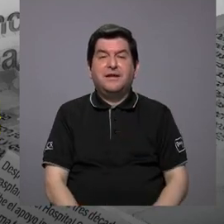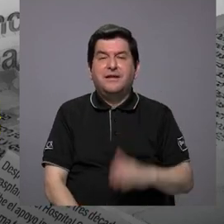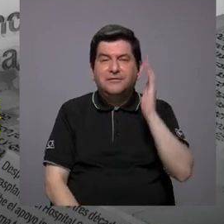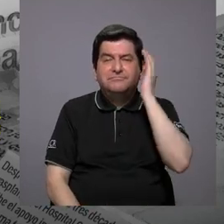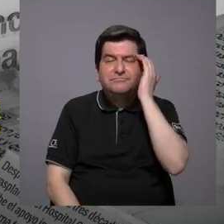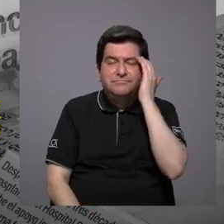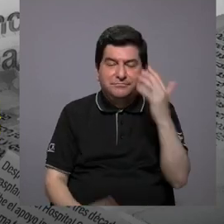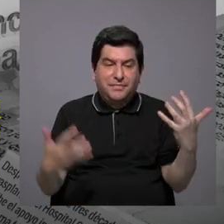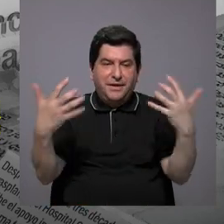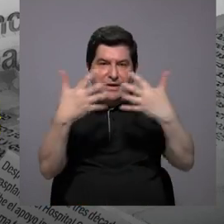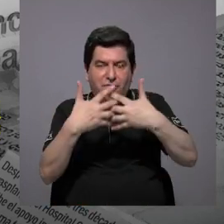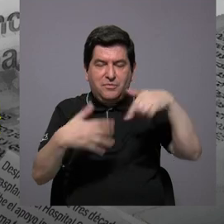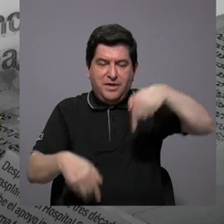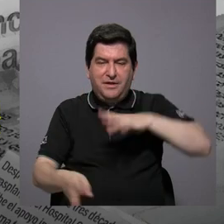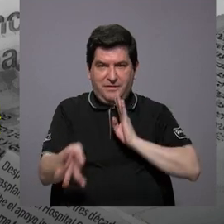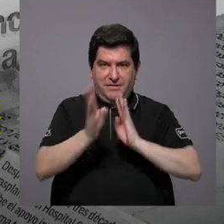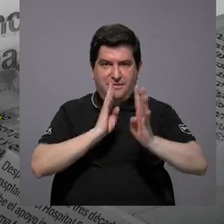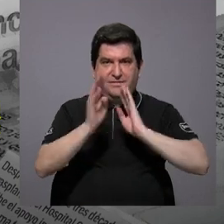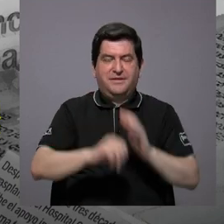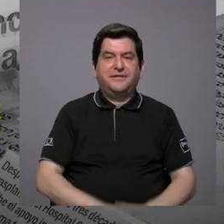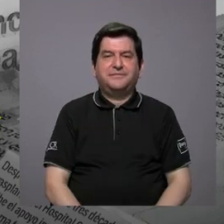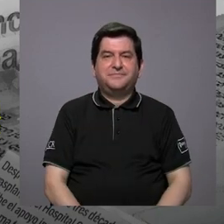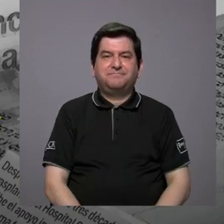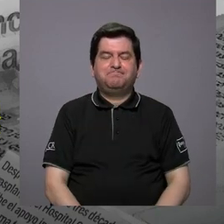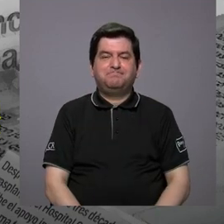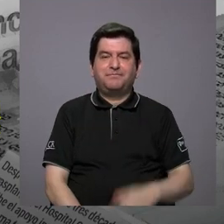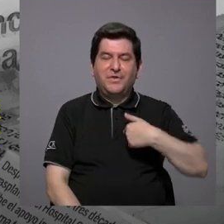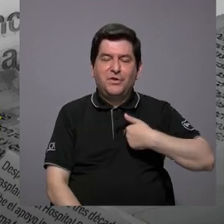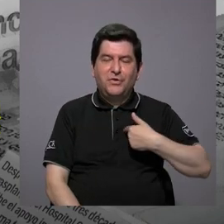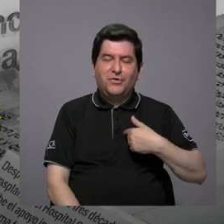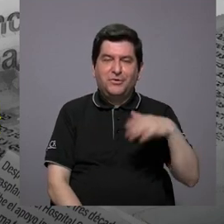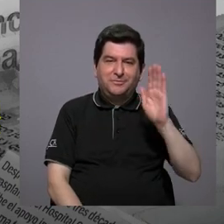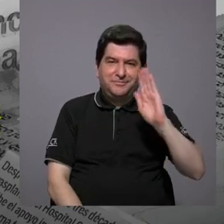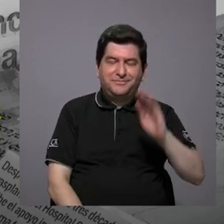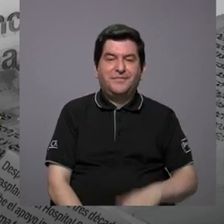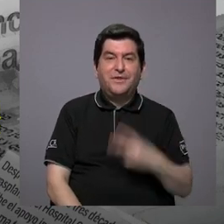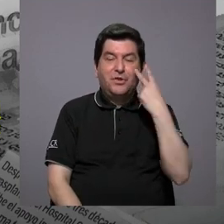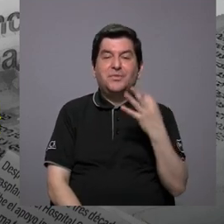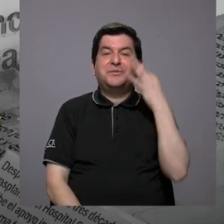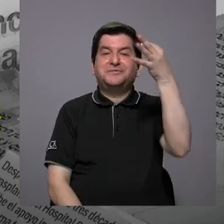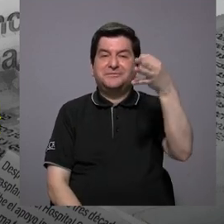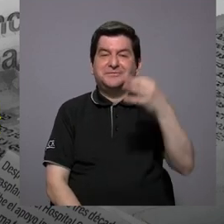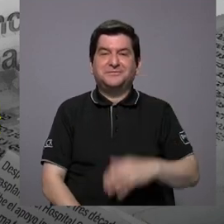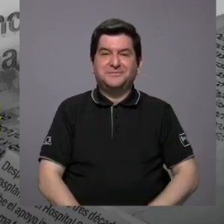como complemento a esto que hemos conversado. Me despido y nos vemos la próxima vez.